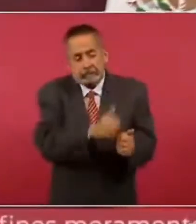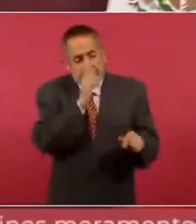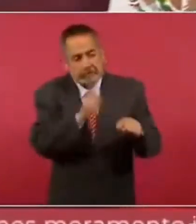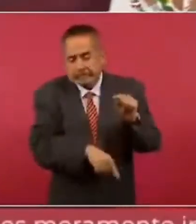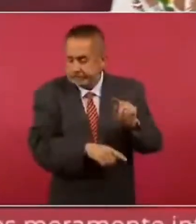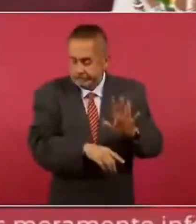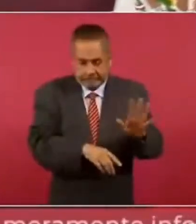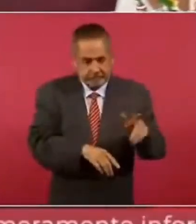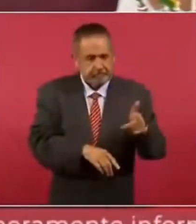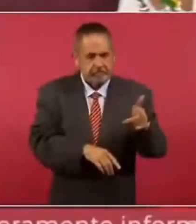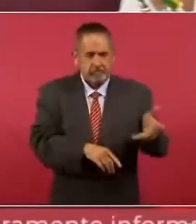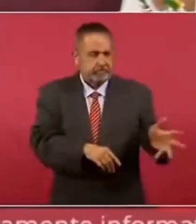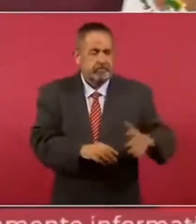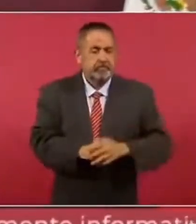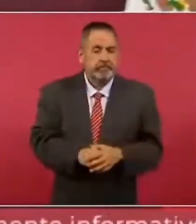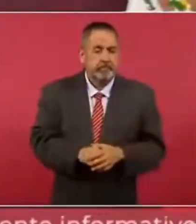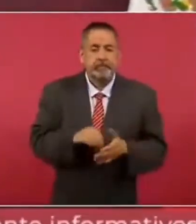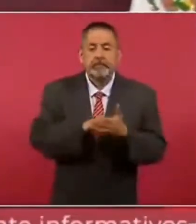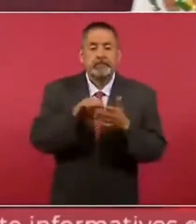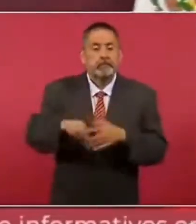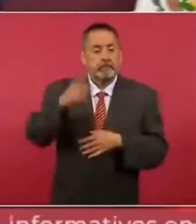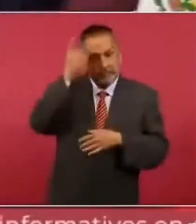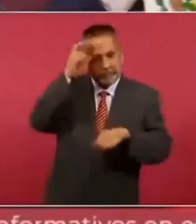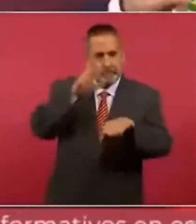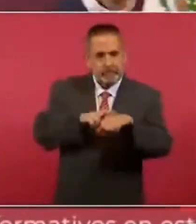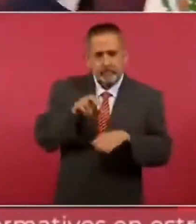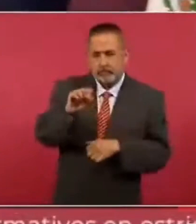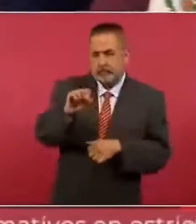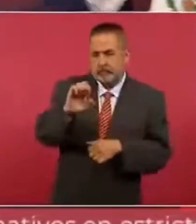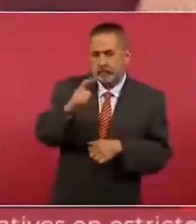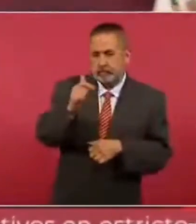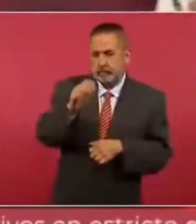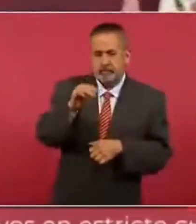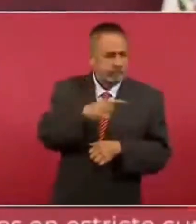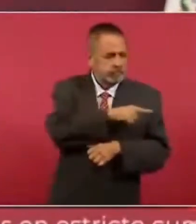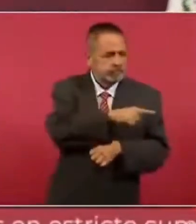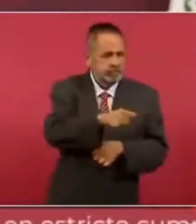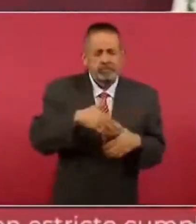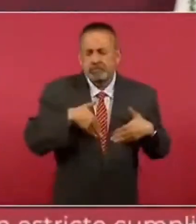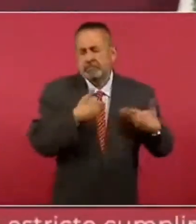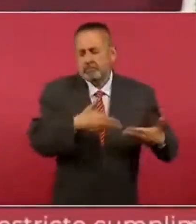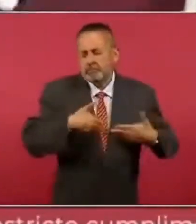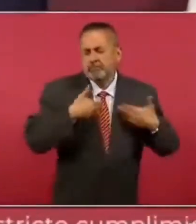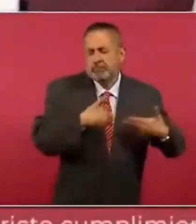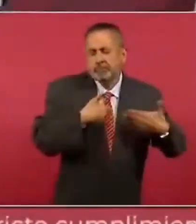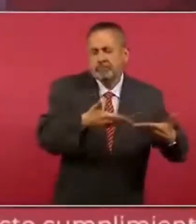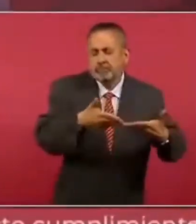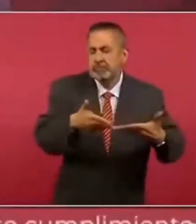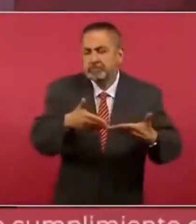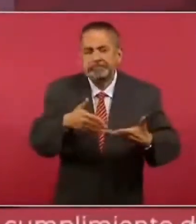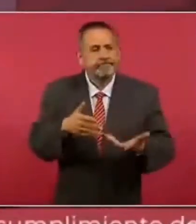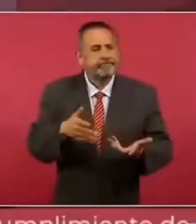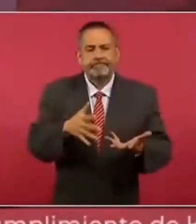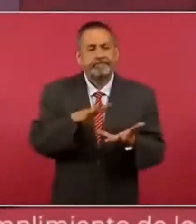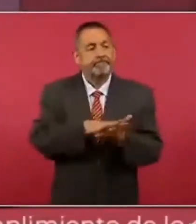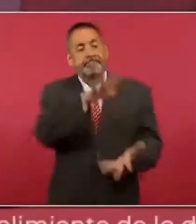Y el director de ESEGAN me confió en toda esta gente. La mayoría